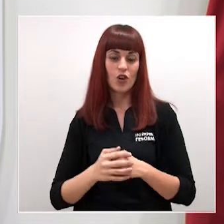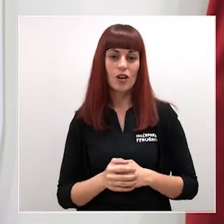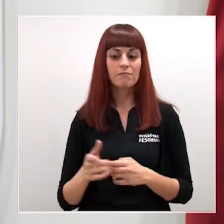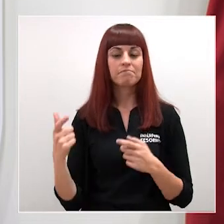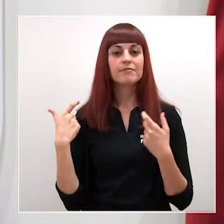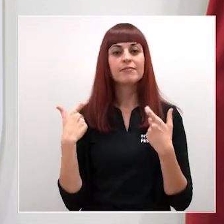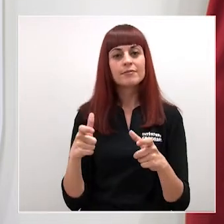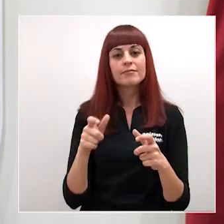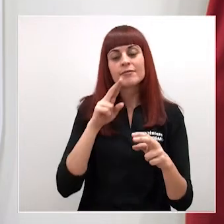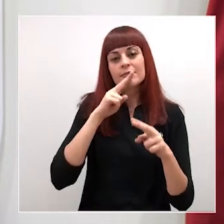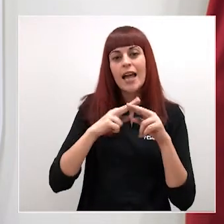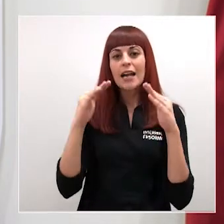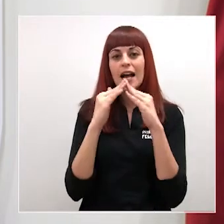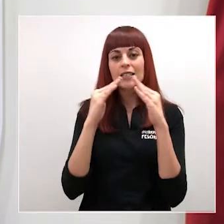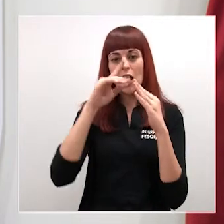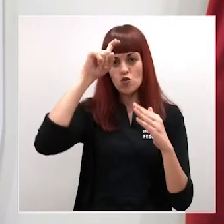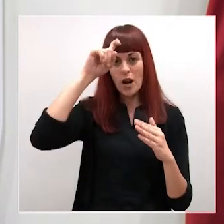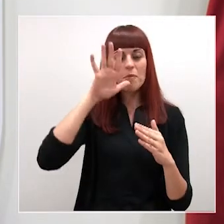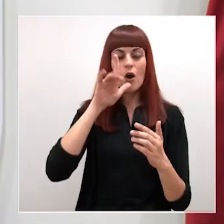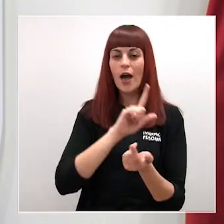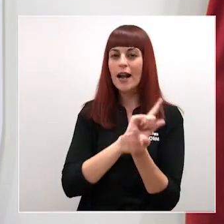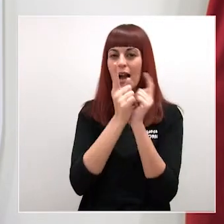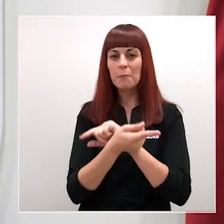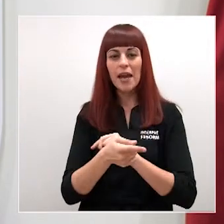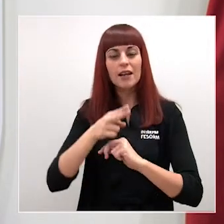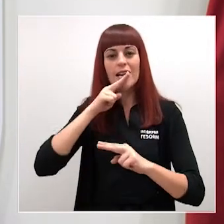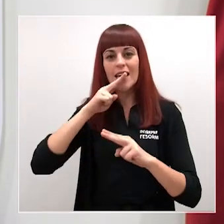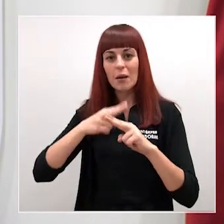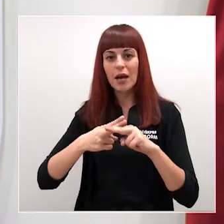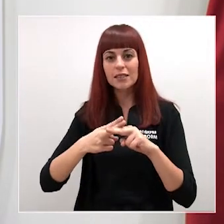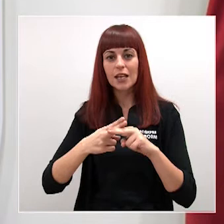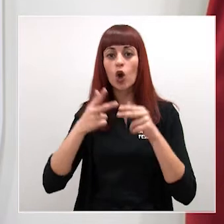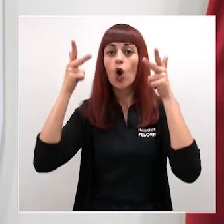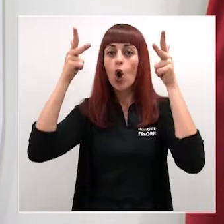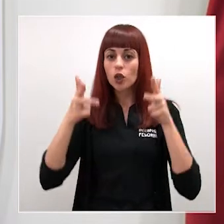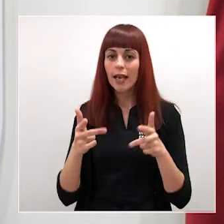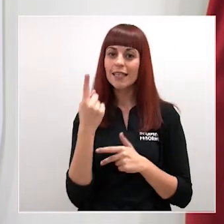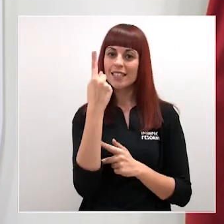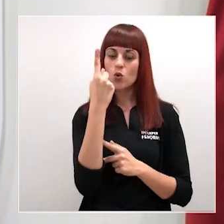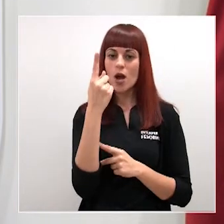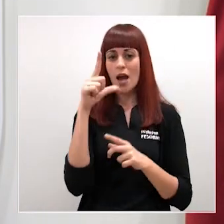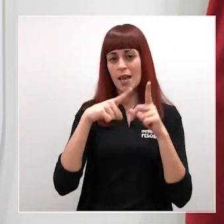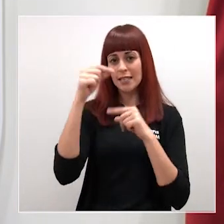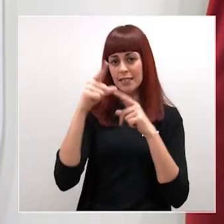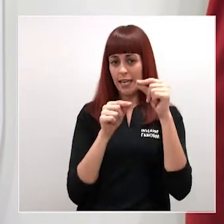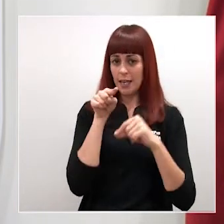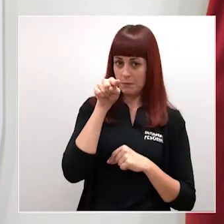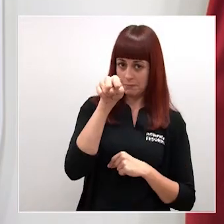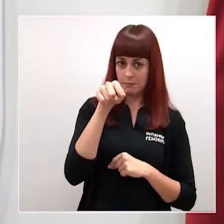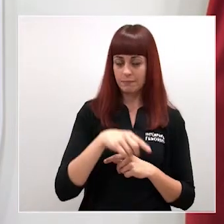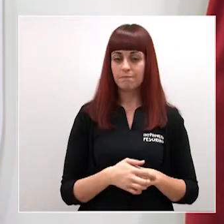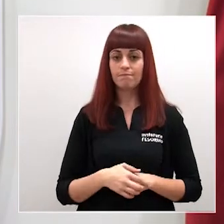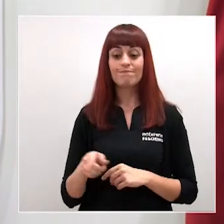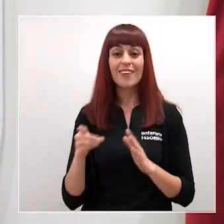como casa rural y ahora pasan a ser catalogadas como hoteles de una estrella. Este decreto sobre